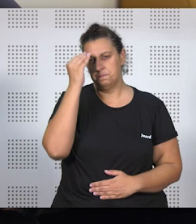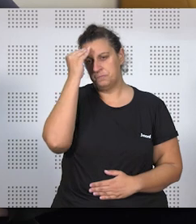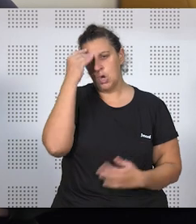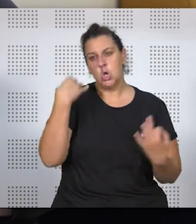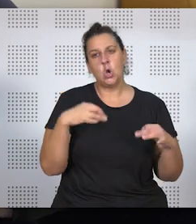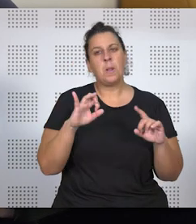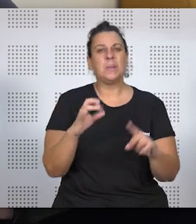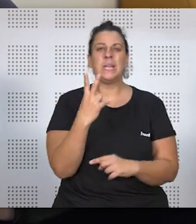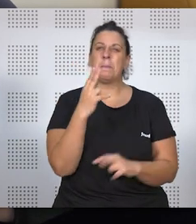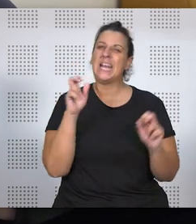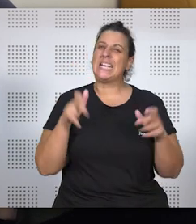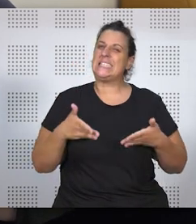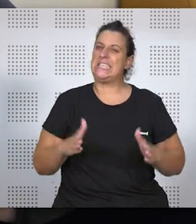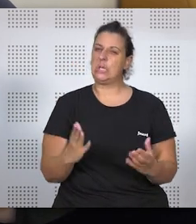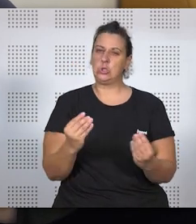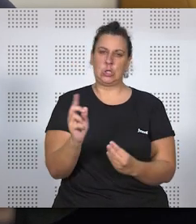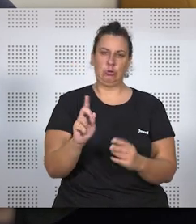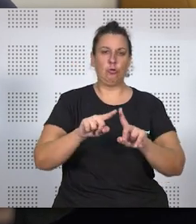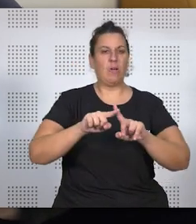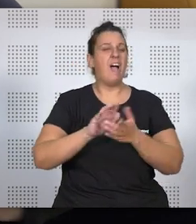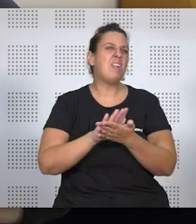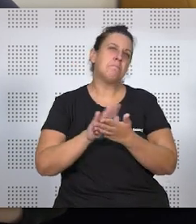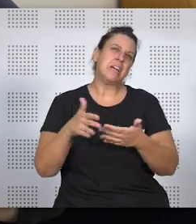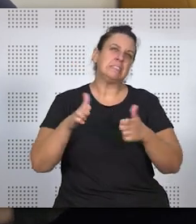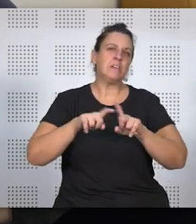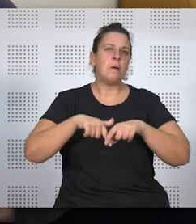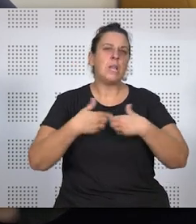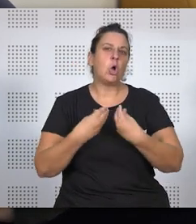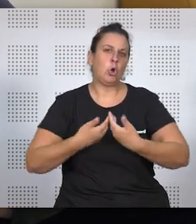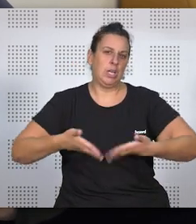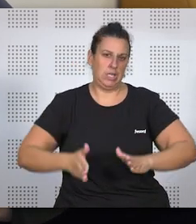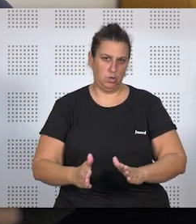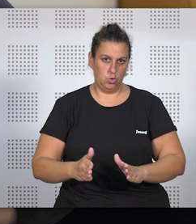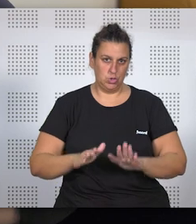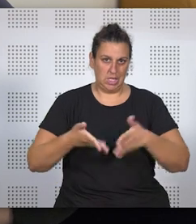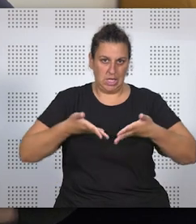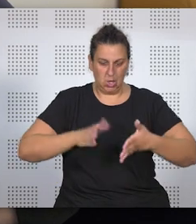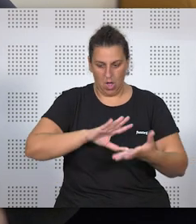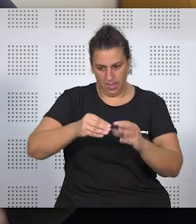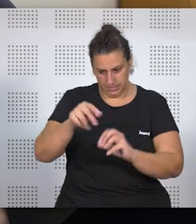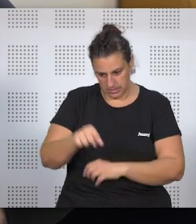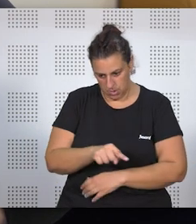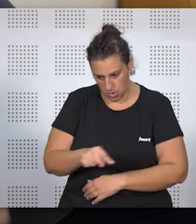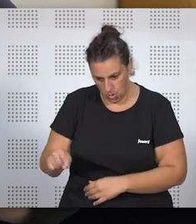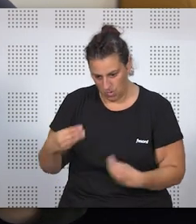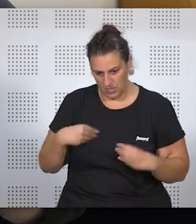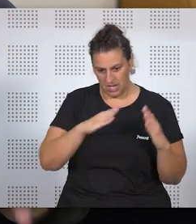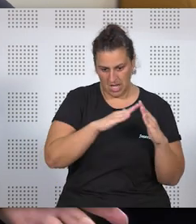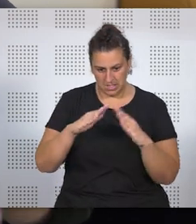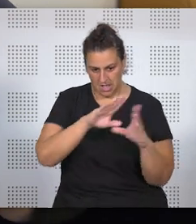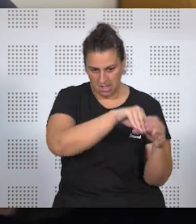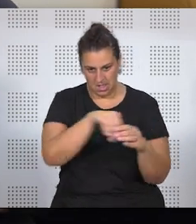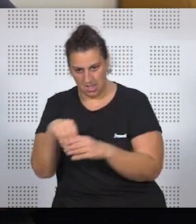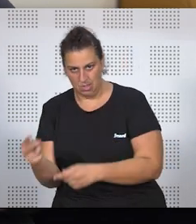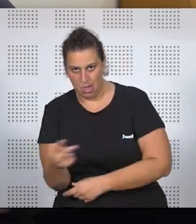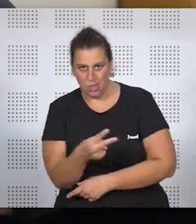normalmente no tanto entre parejas sin hijos, pero normalmente con familias con hijos, ese es un conflicto fundamental, y cómo los hijos se adaptan, sí o no, a vivir en dos casas o